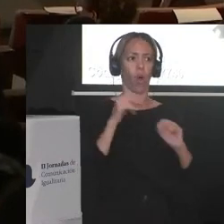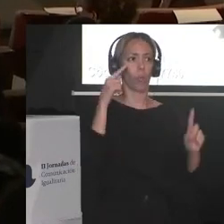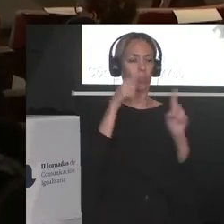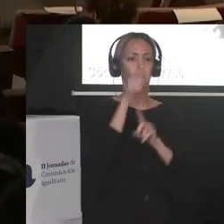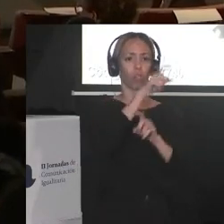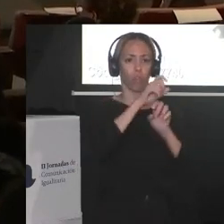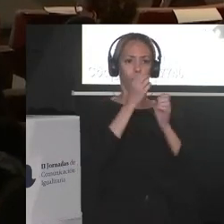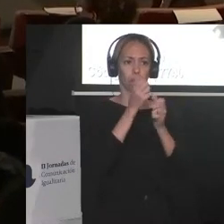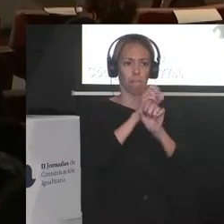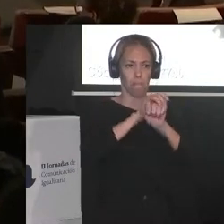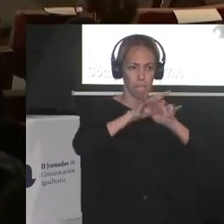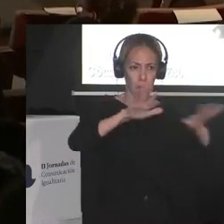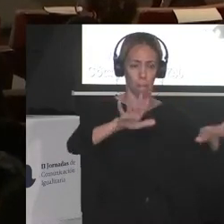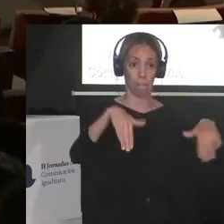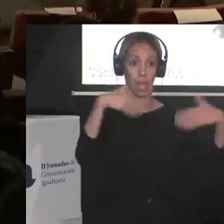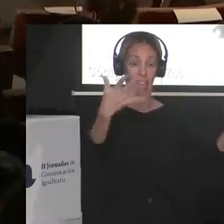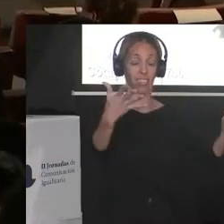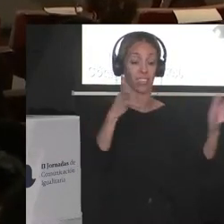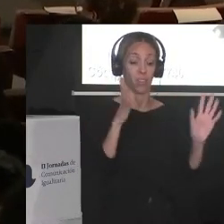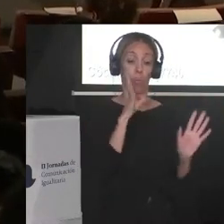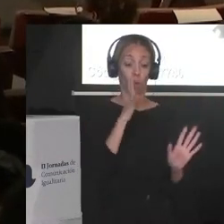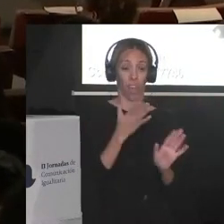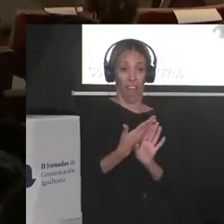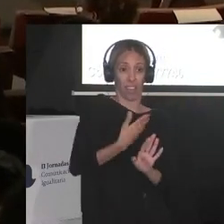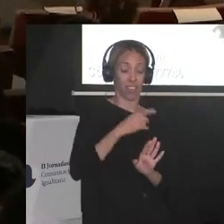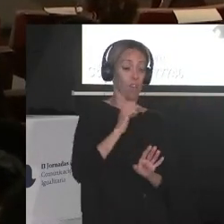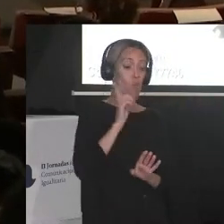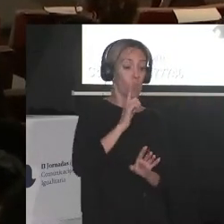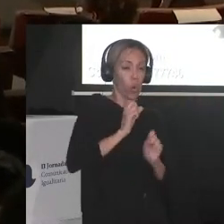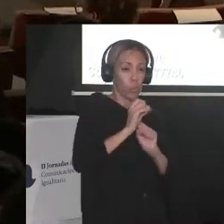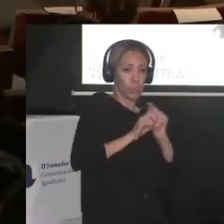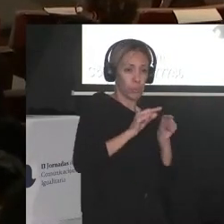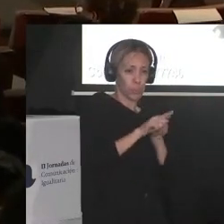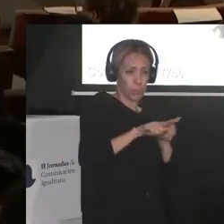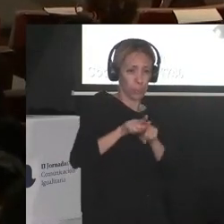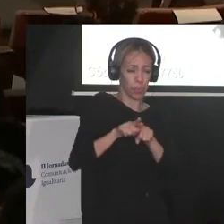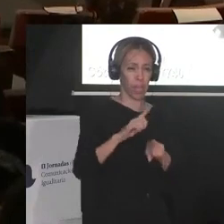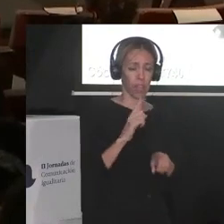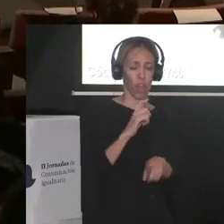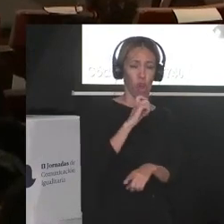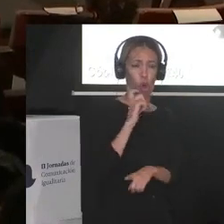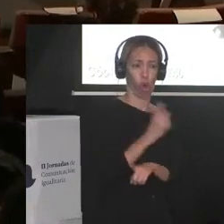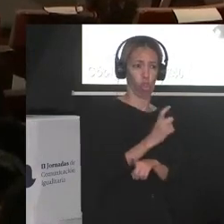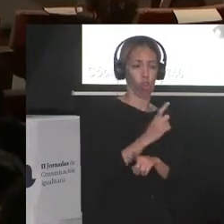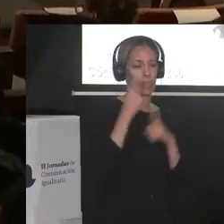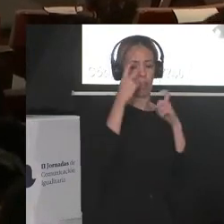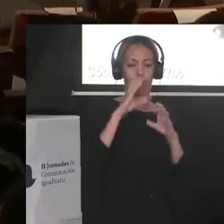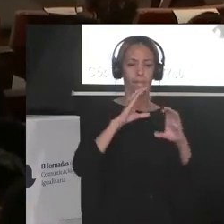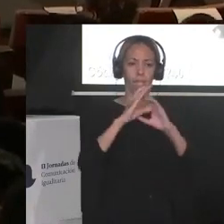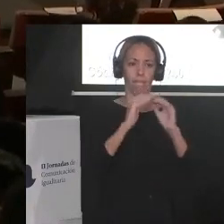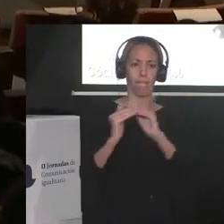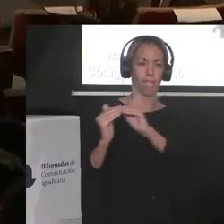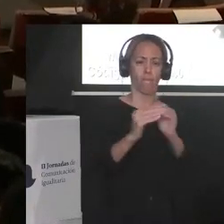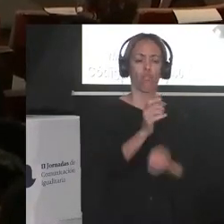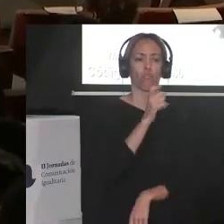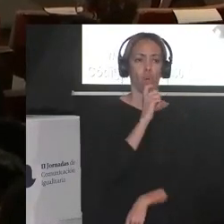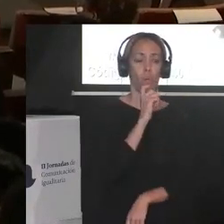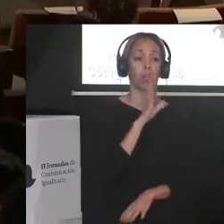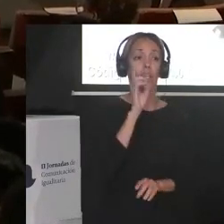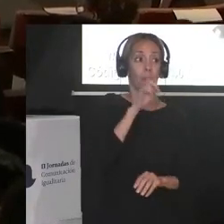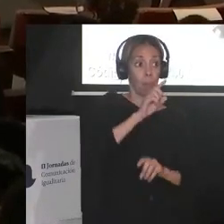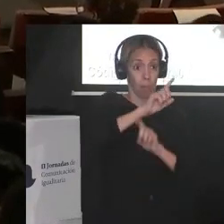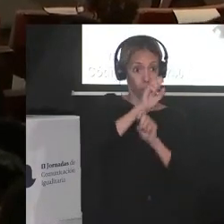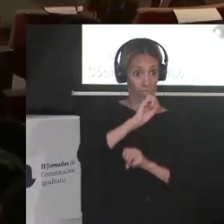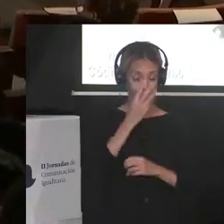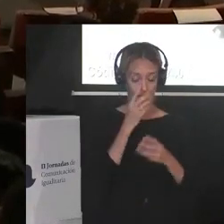personas frente a la viralización de bulos y discursos de odio? también bueno voy a decir las tres porque pueden estar relacionadas que también dice